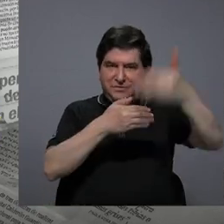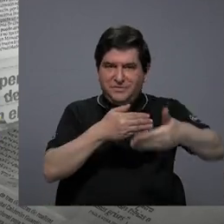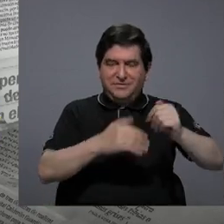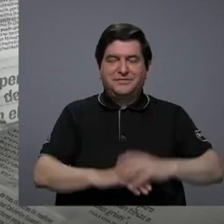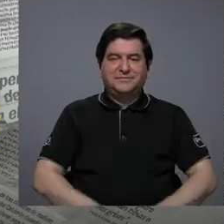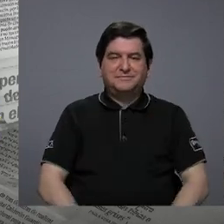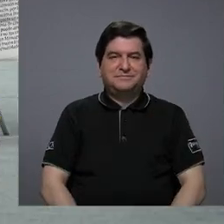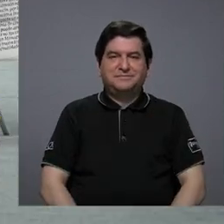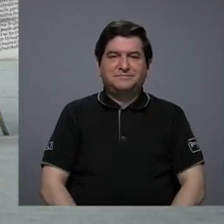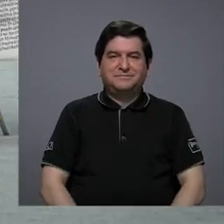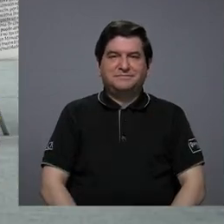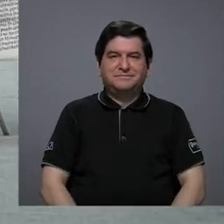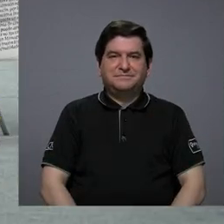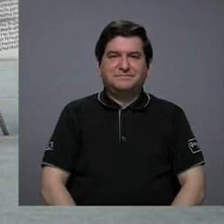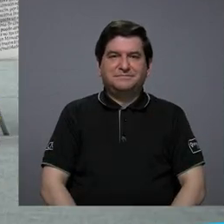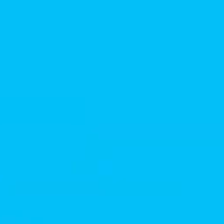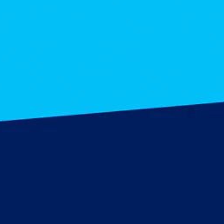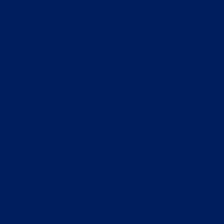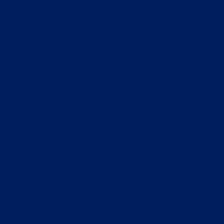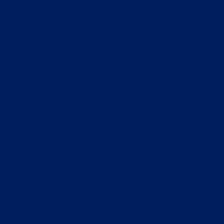de desigualdad